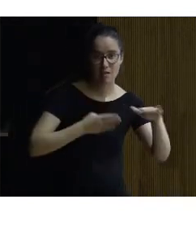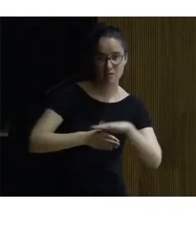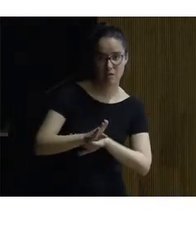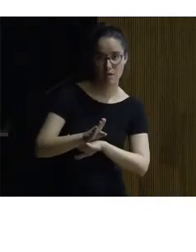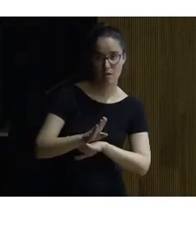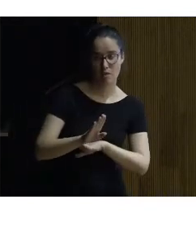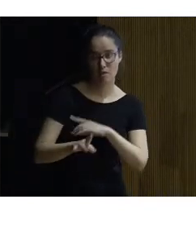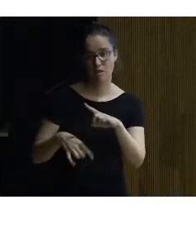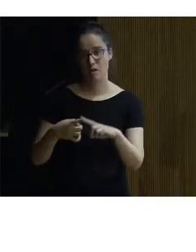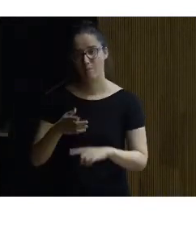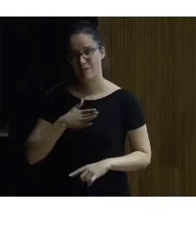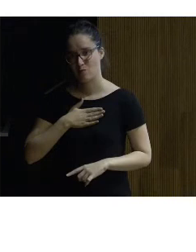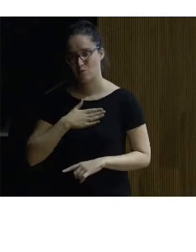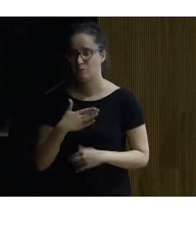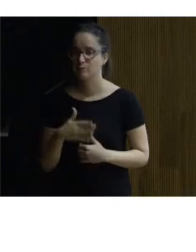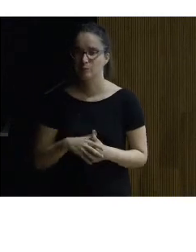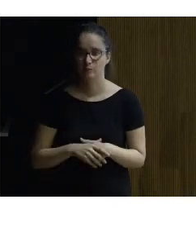y patrimonio